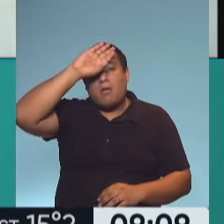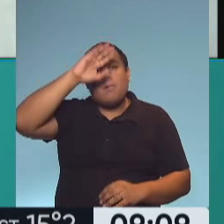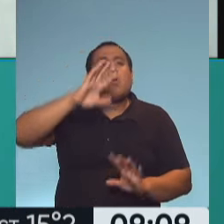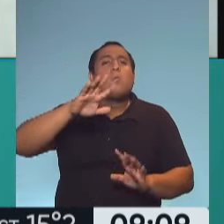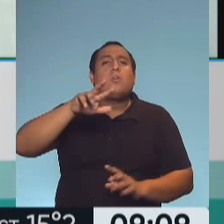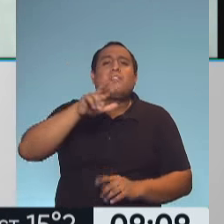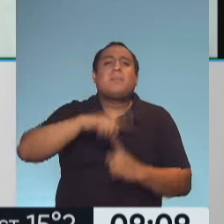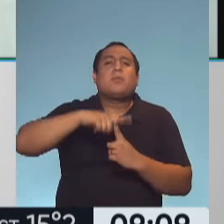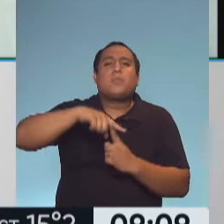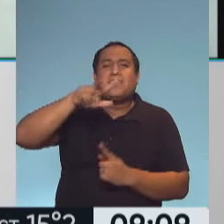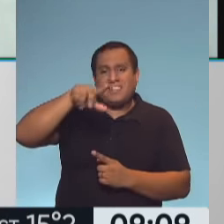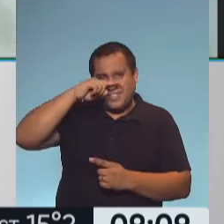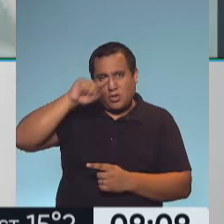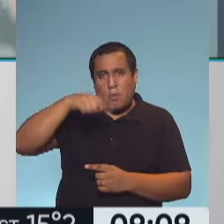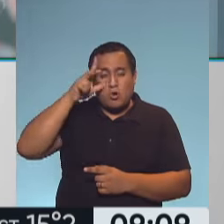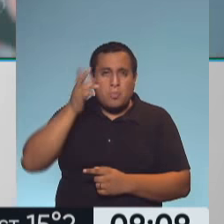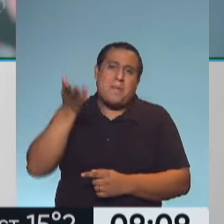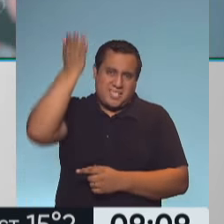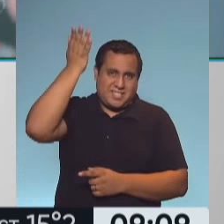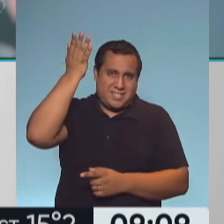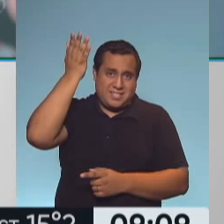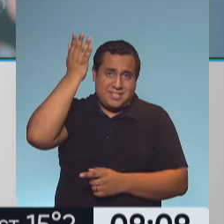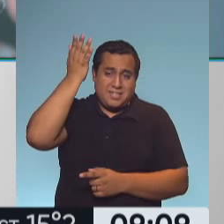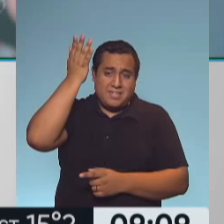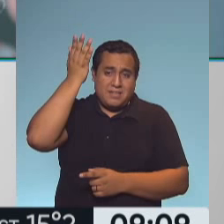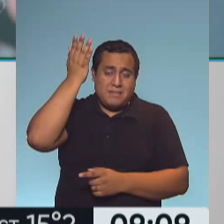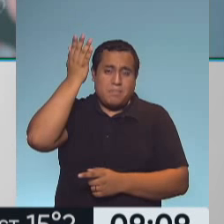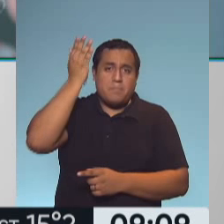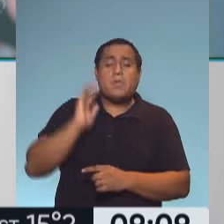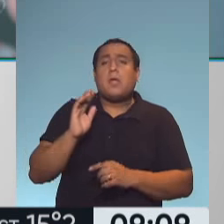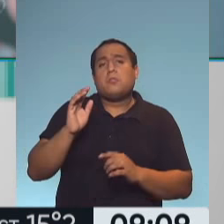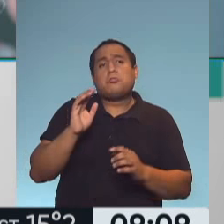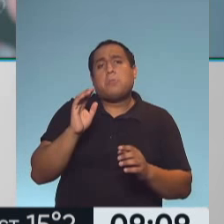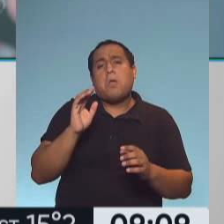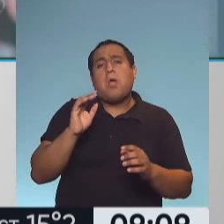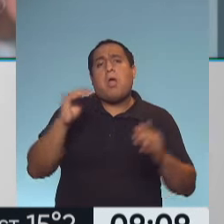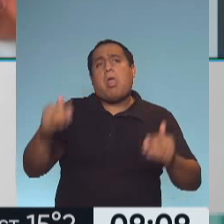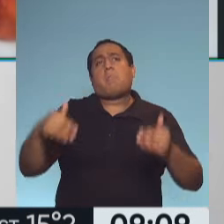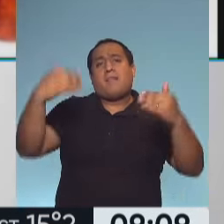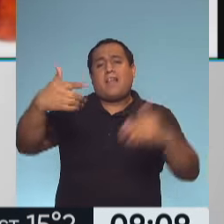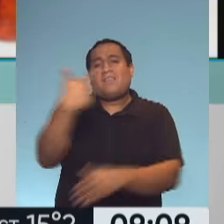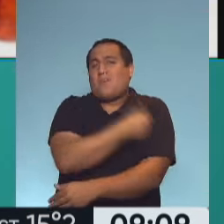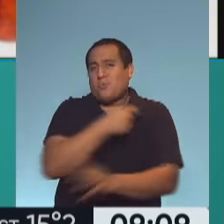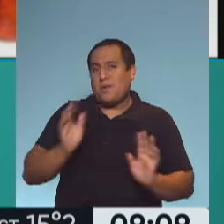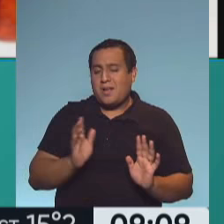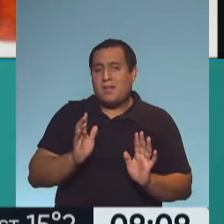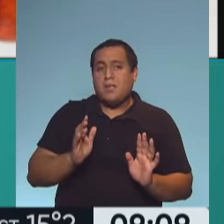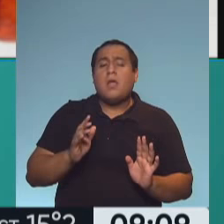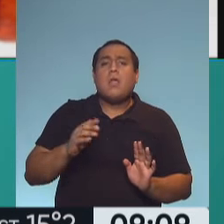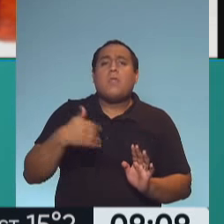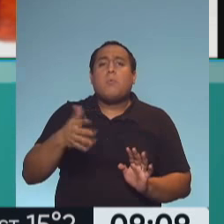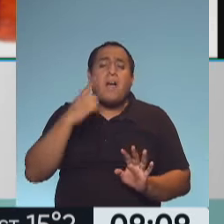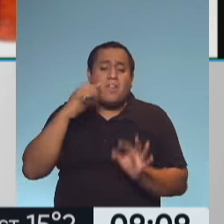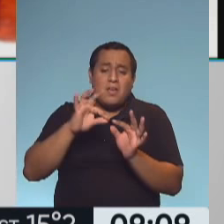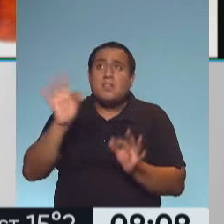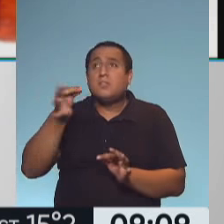37.8 y habrá que ver que en ese caso reprogramar la vacuna y esperar a ver qué pasa. Si se hisopa